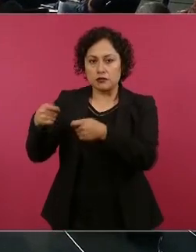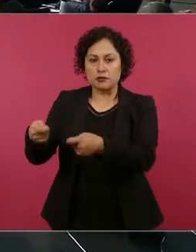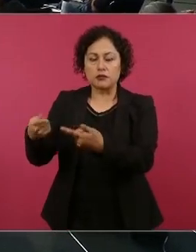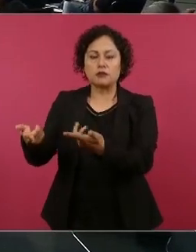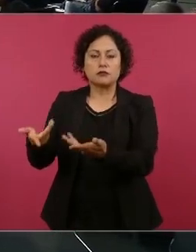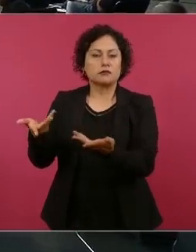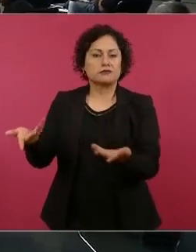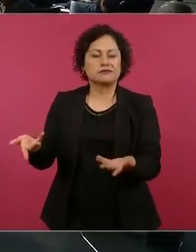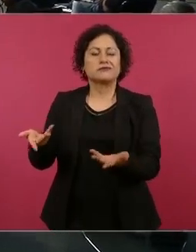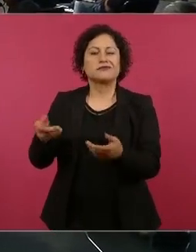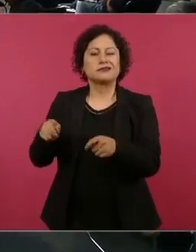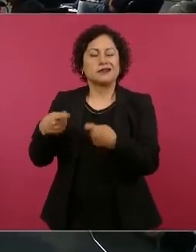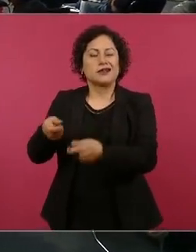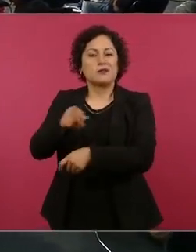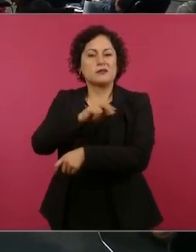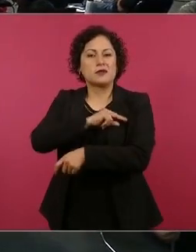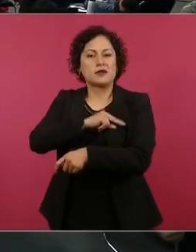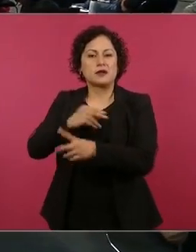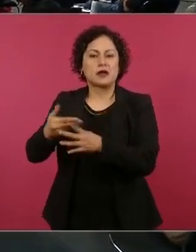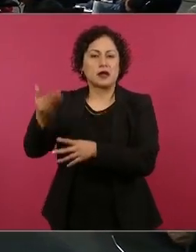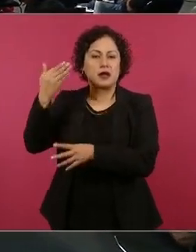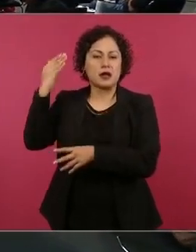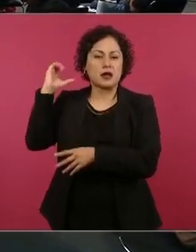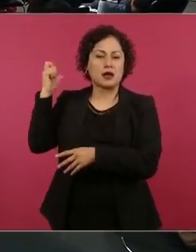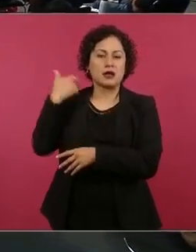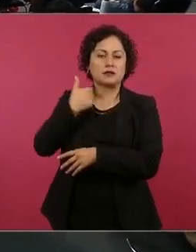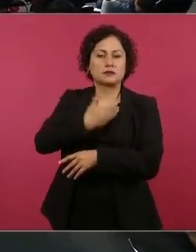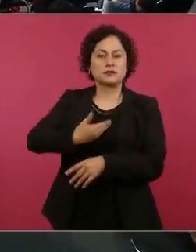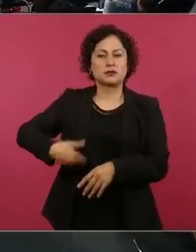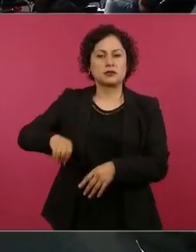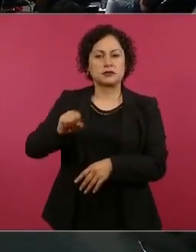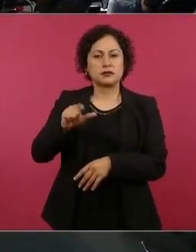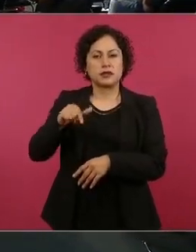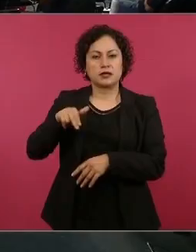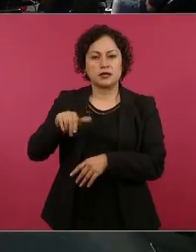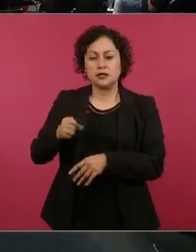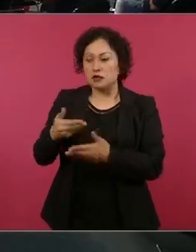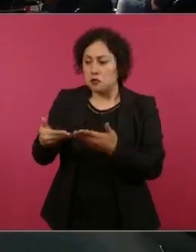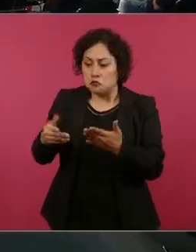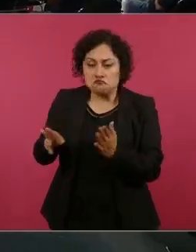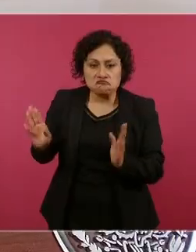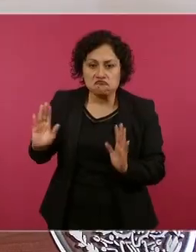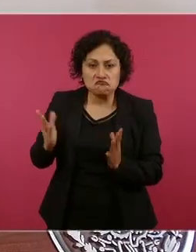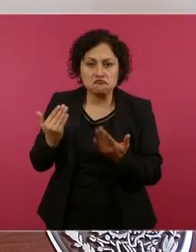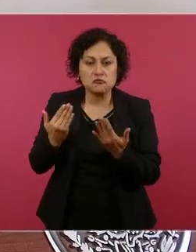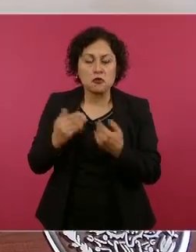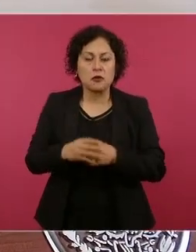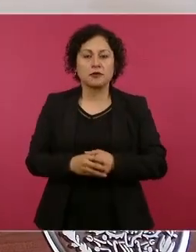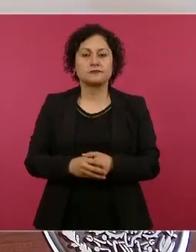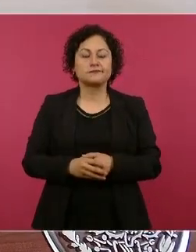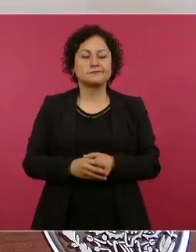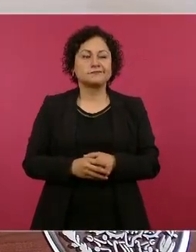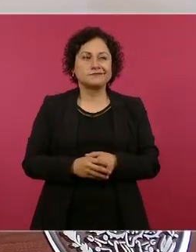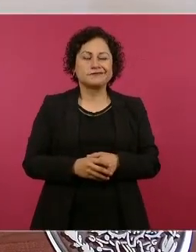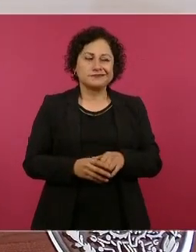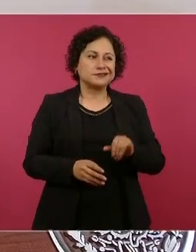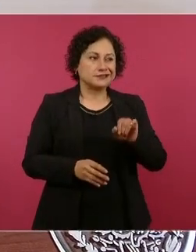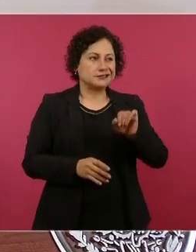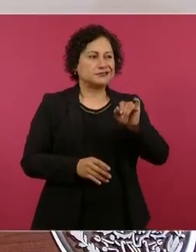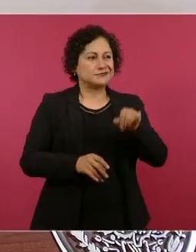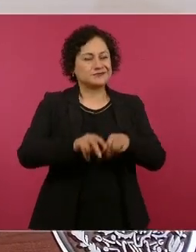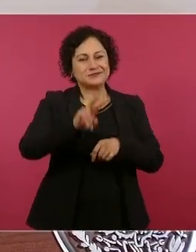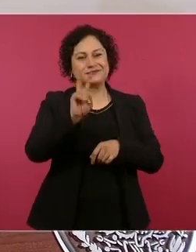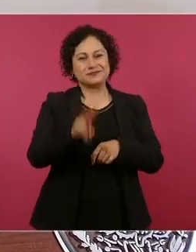privatización del ejido. No, es que ya cambió todo, o sea, sí fue muy lamentable el